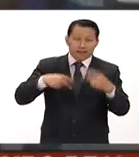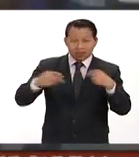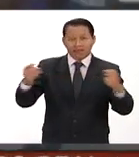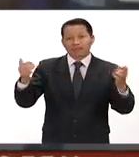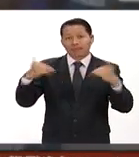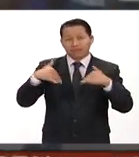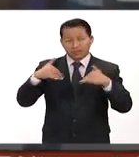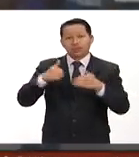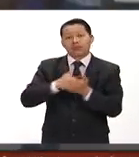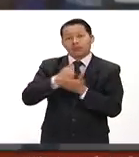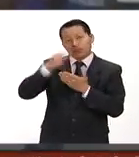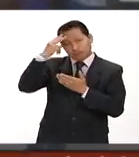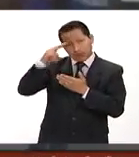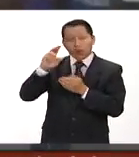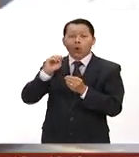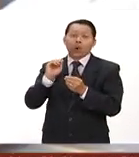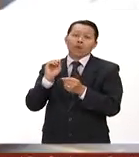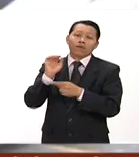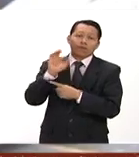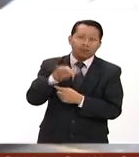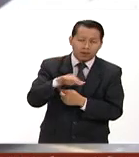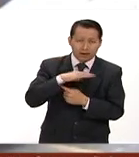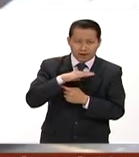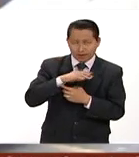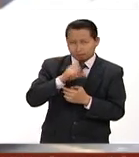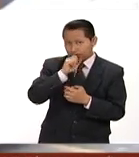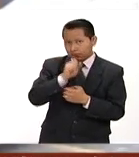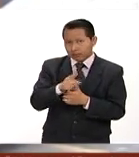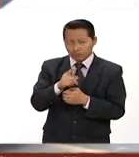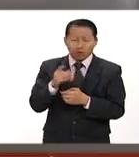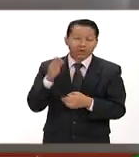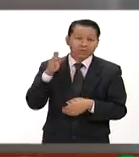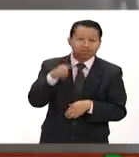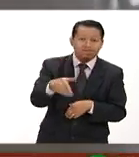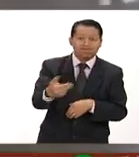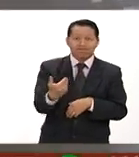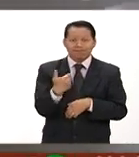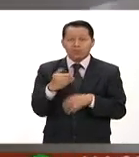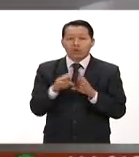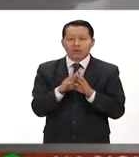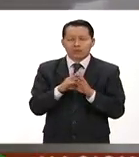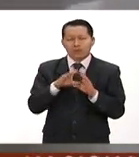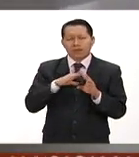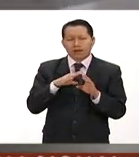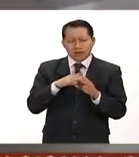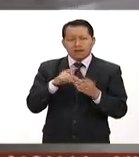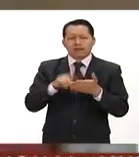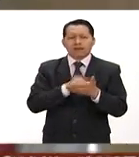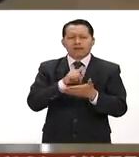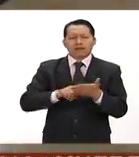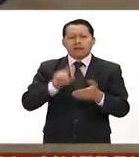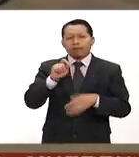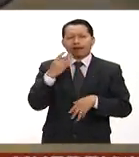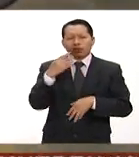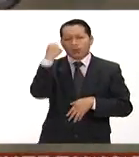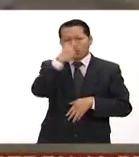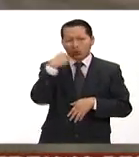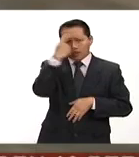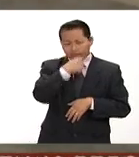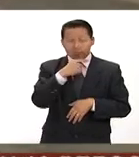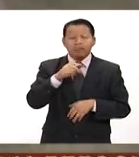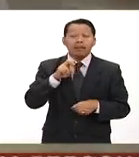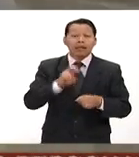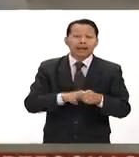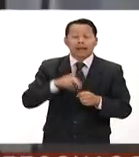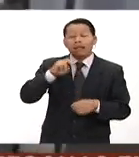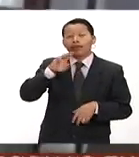Estado de Michoacán hacia México, hacia la Ciudad de México. Este paro de 24 horas representó para la Terminal de Autobuses de Morelia